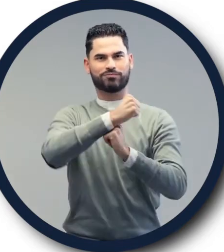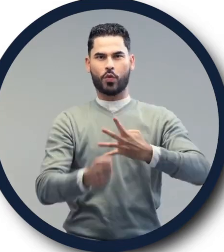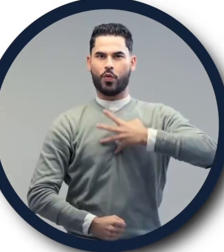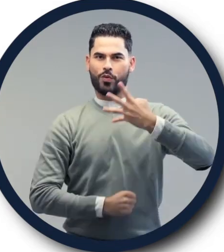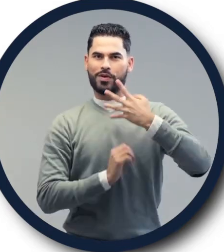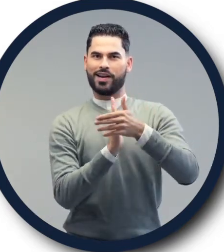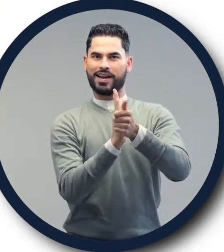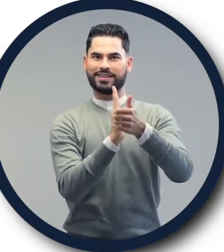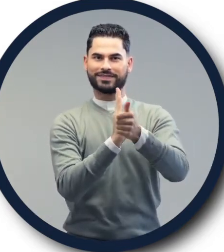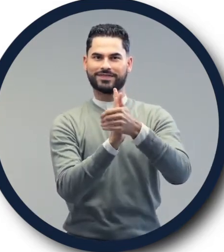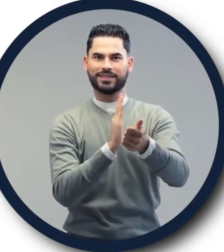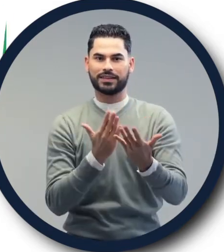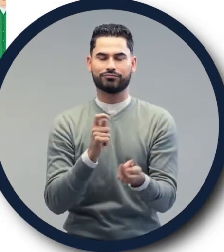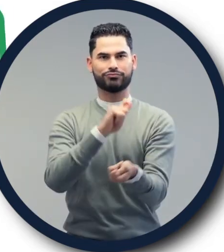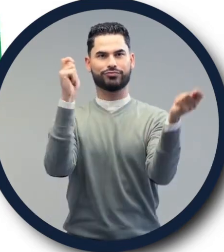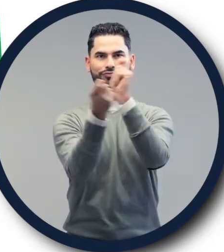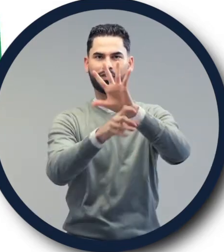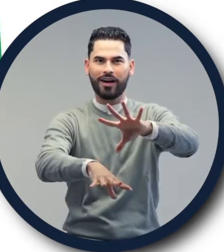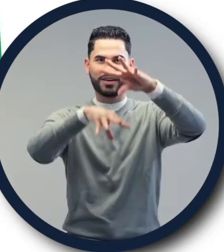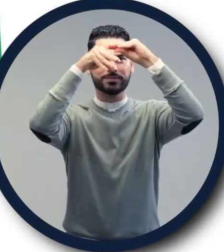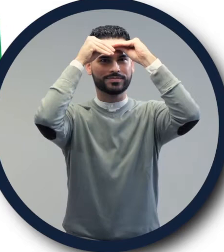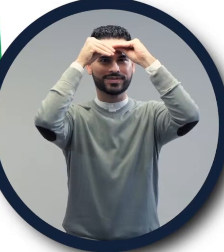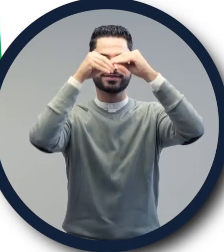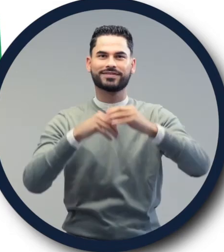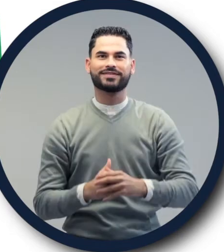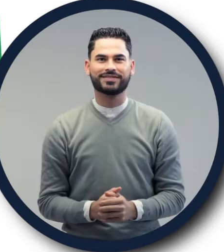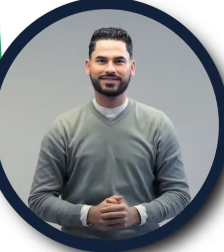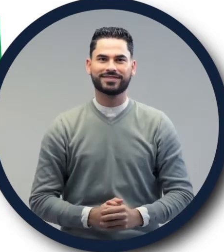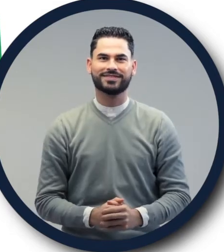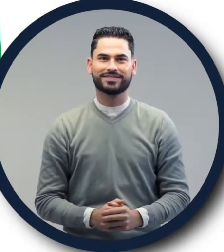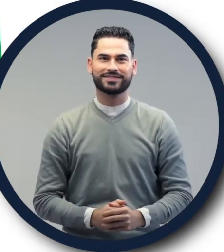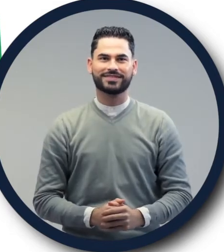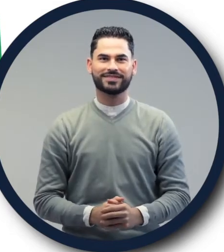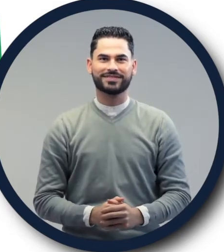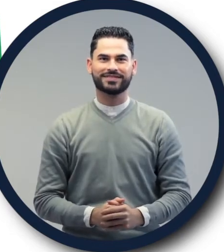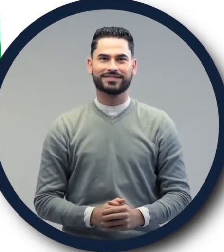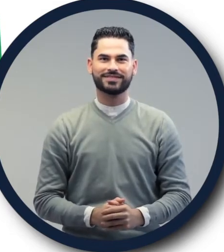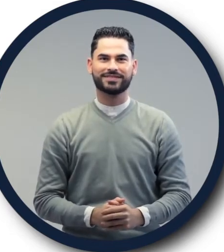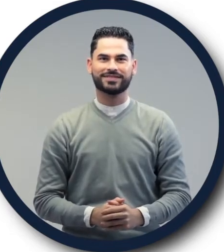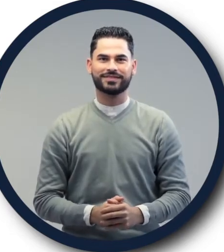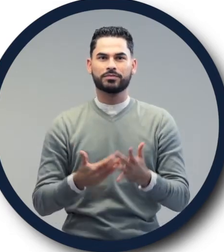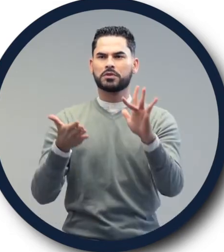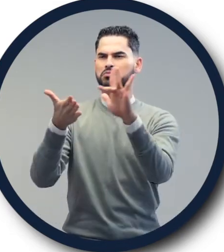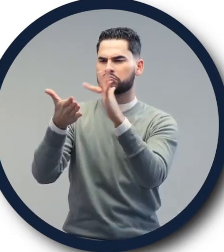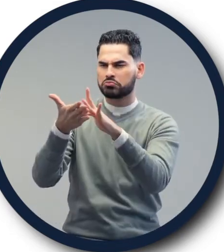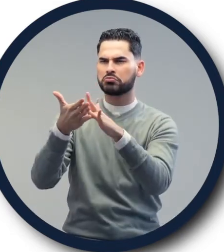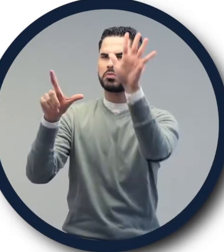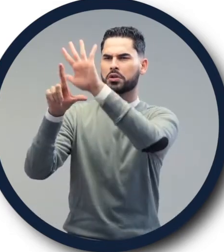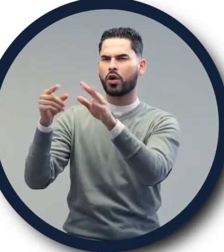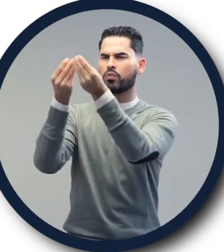con herramientas que te ayudarán a fortalecer tus capacidades y competencias para transformar los procesos de aprendizaje.